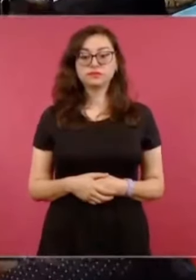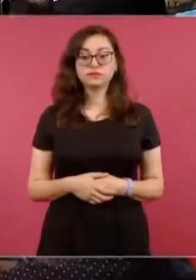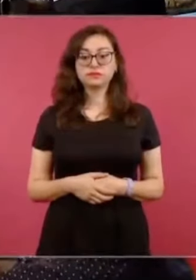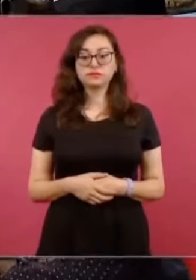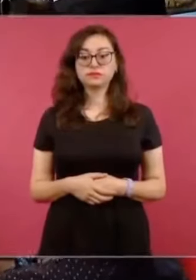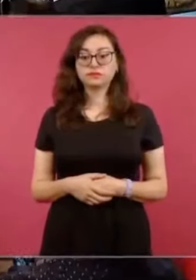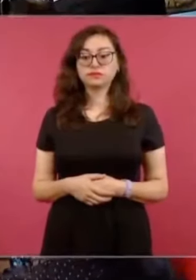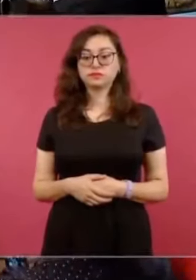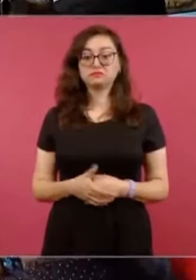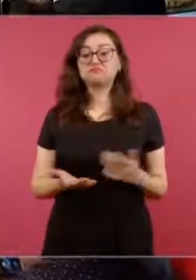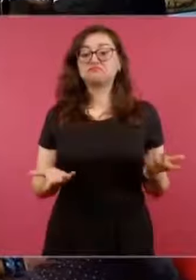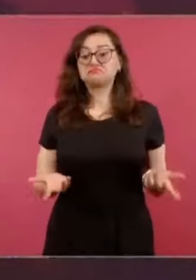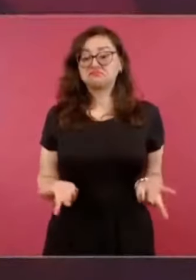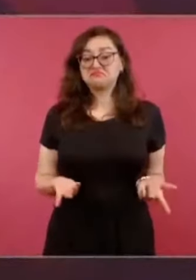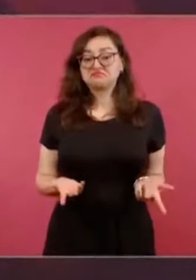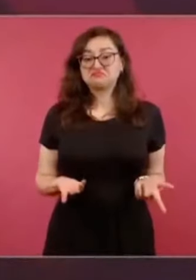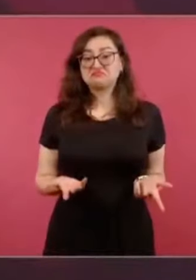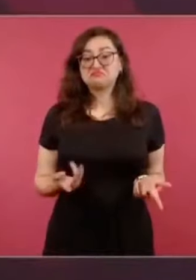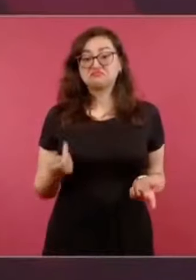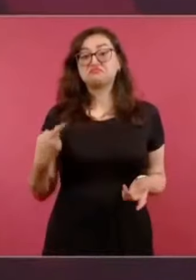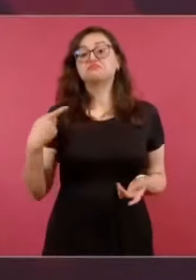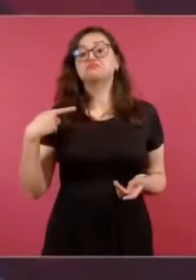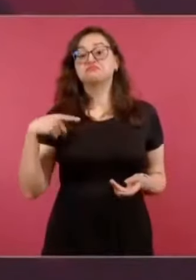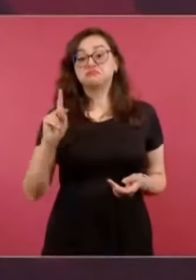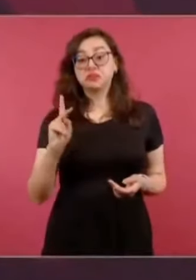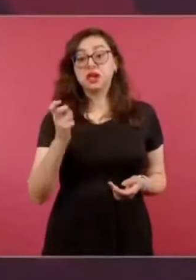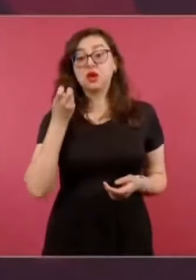Pero es nada más para los jóvenes.